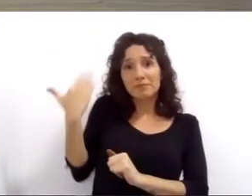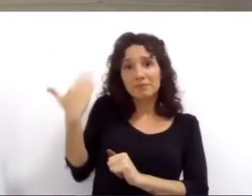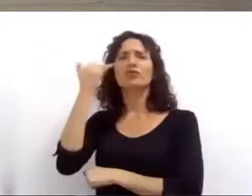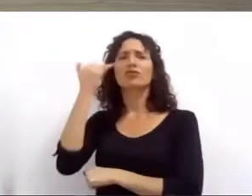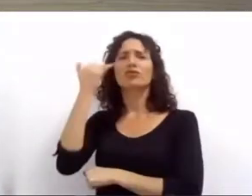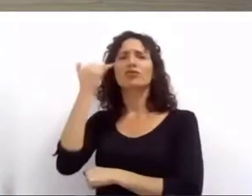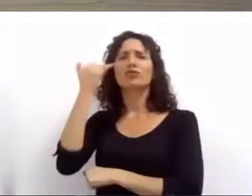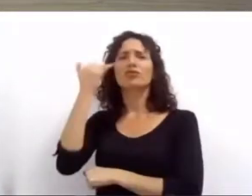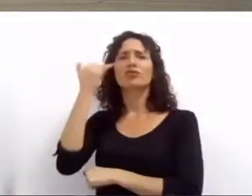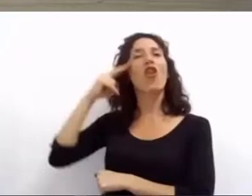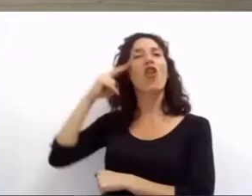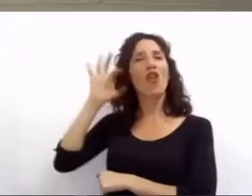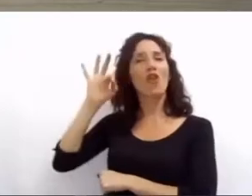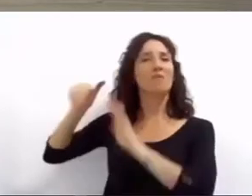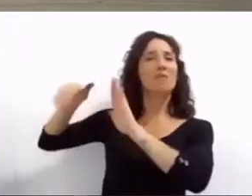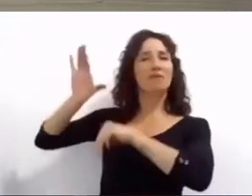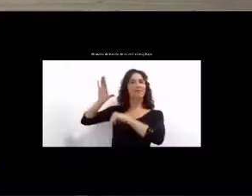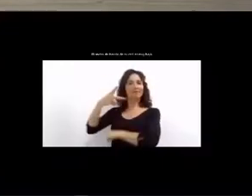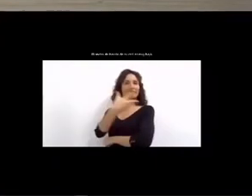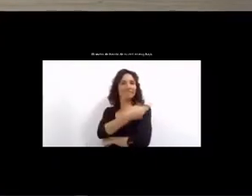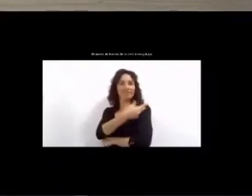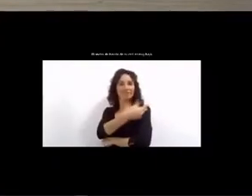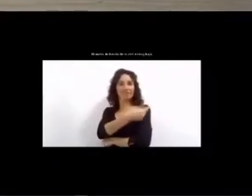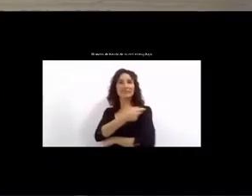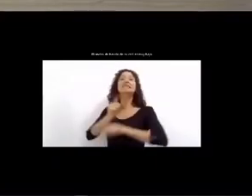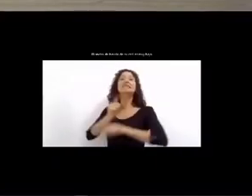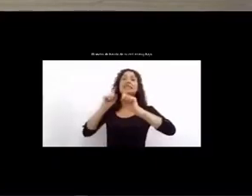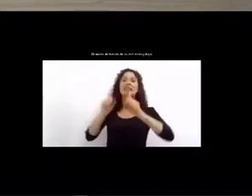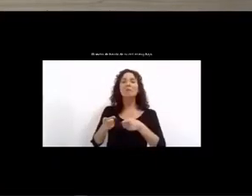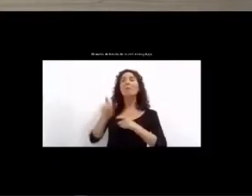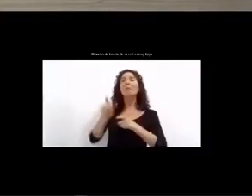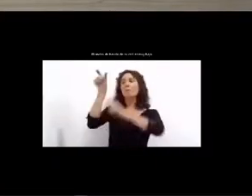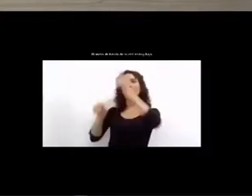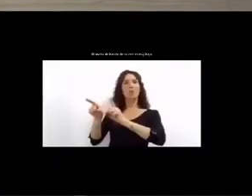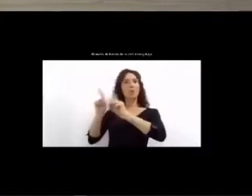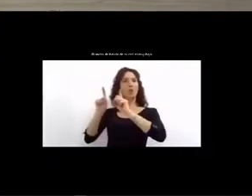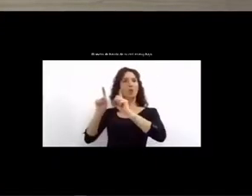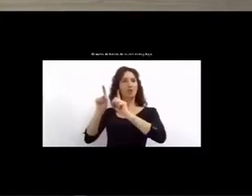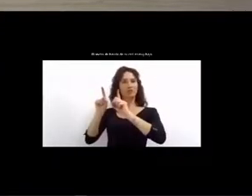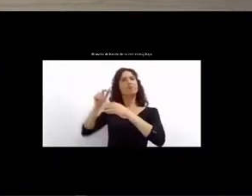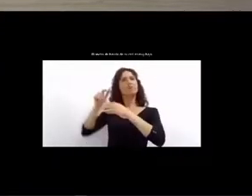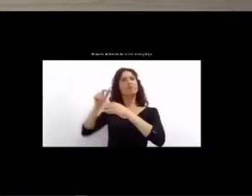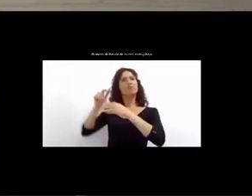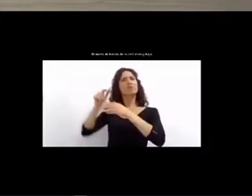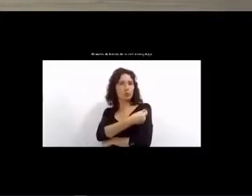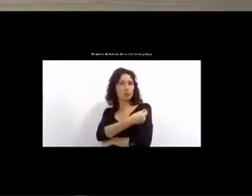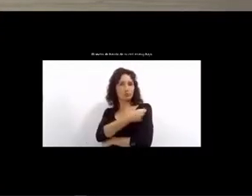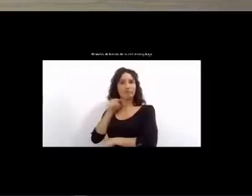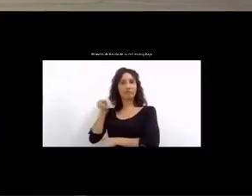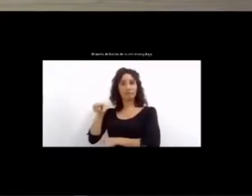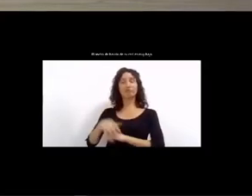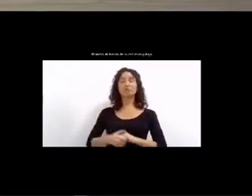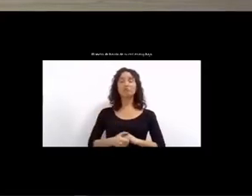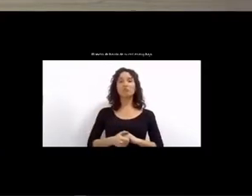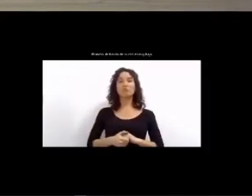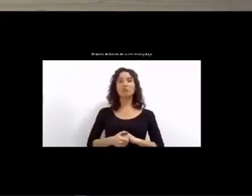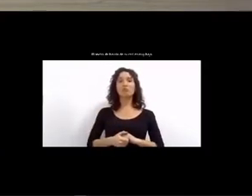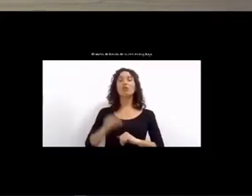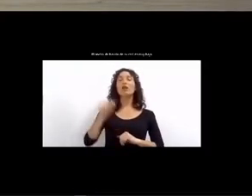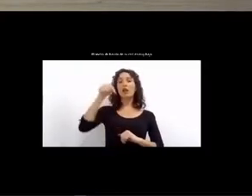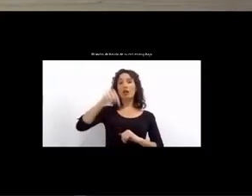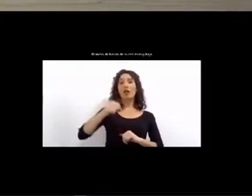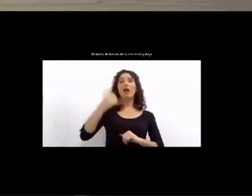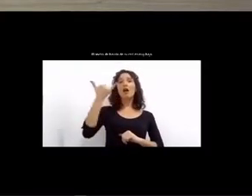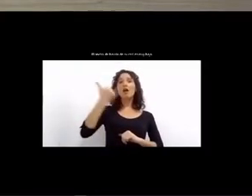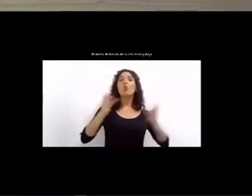90 años y a los docentes. Estamos preparados para desplegar toda la eficaz estructura de nuestros equipos de